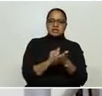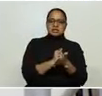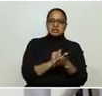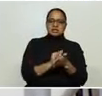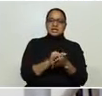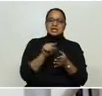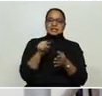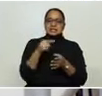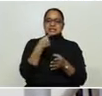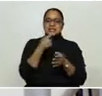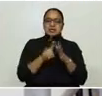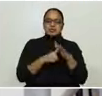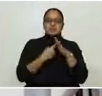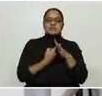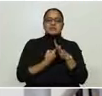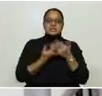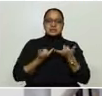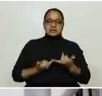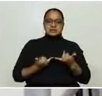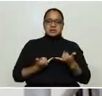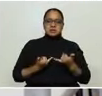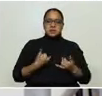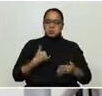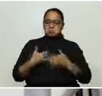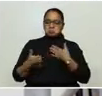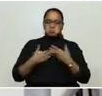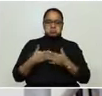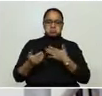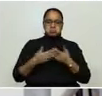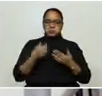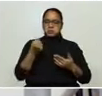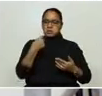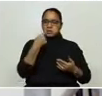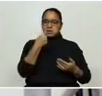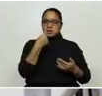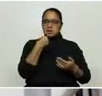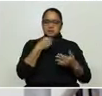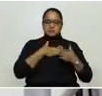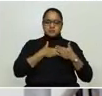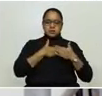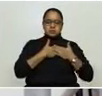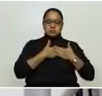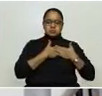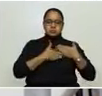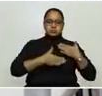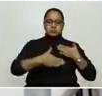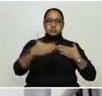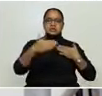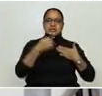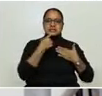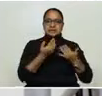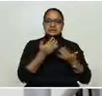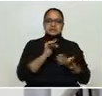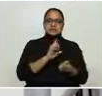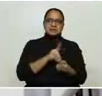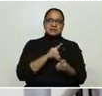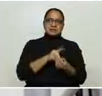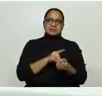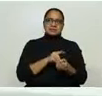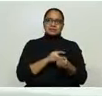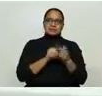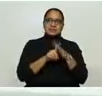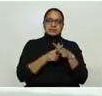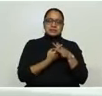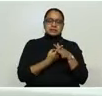preferible iniciar el tratamiento, aunque no tengamos el electrocardiograma a mano, que no iniciar el tratamiento. ¿Por qué razón?